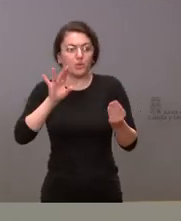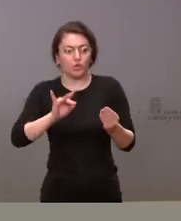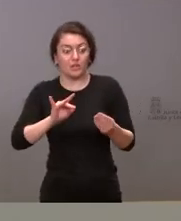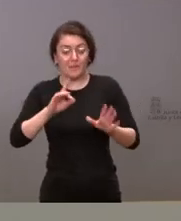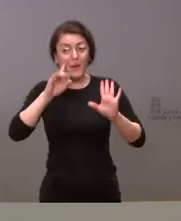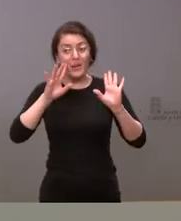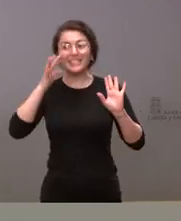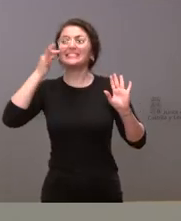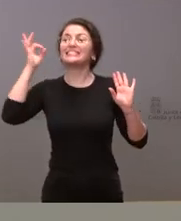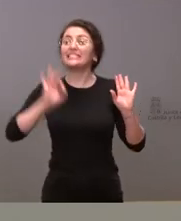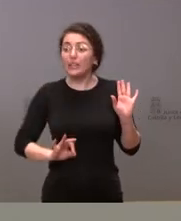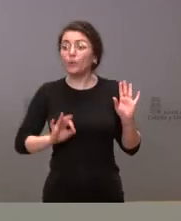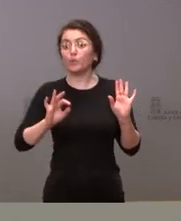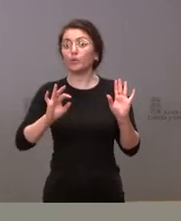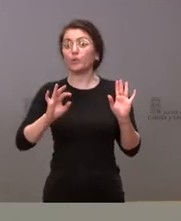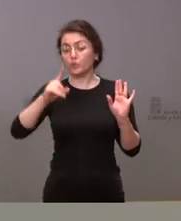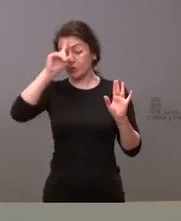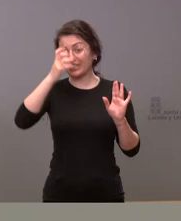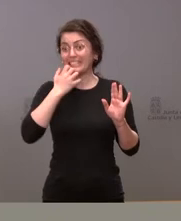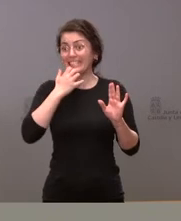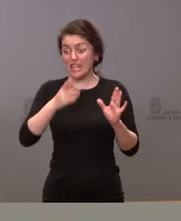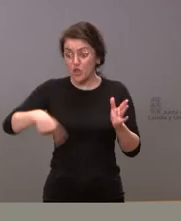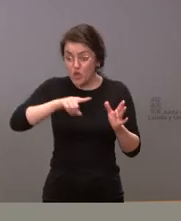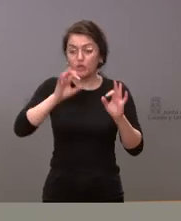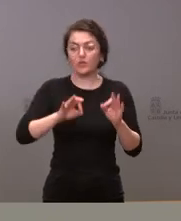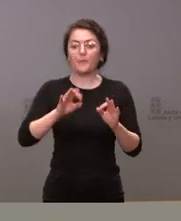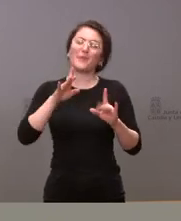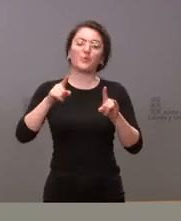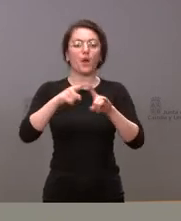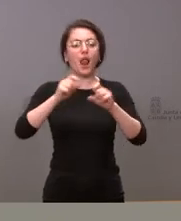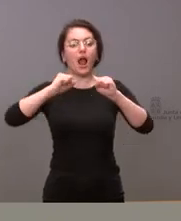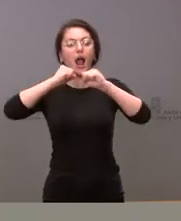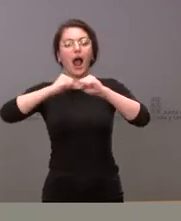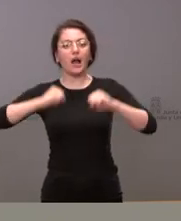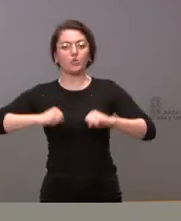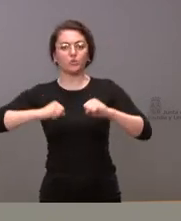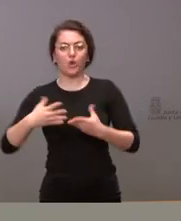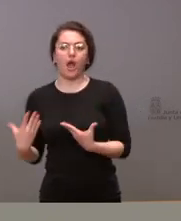no podría decir que todos lo fueran pero sí son los adultos que acompañan a esos niños